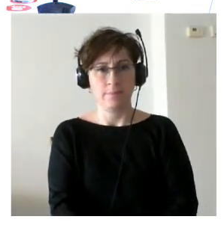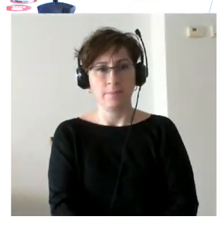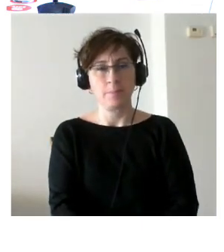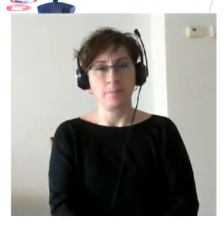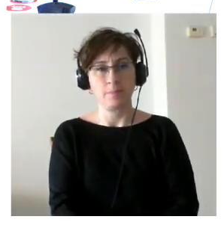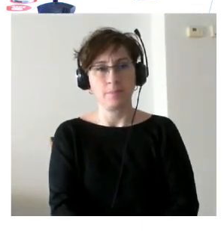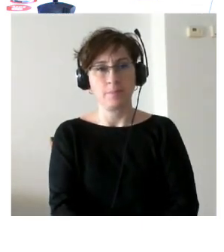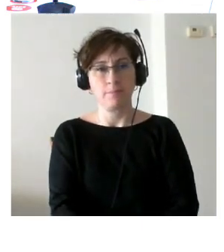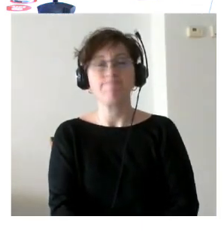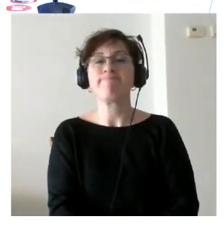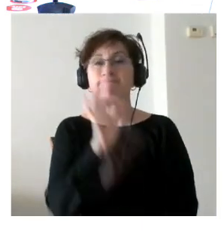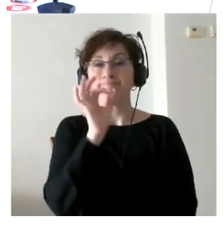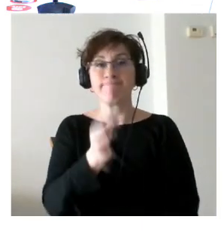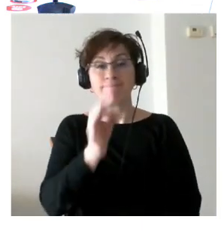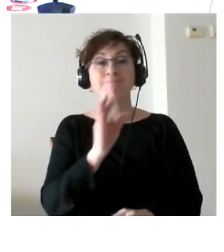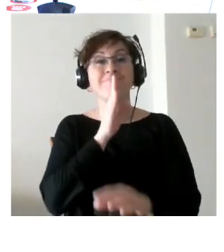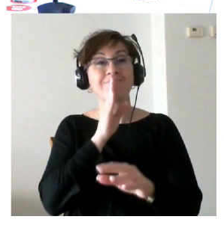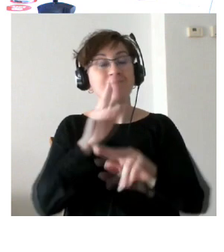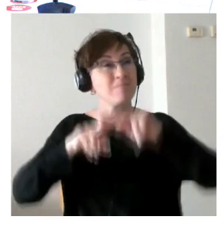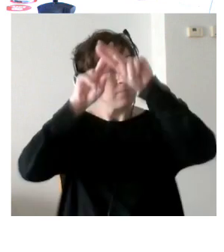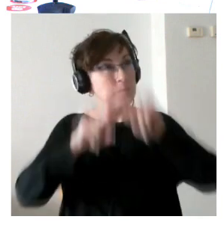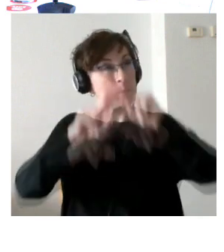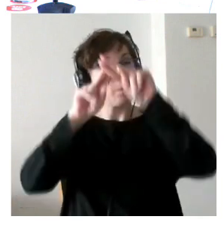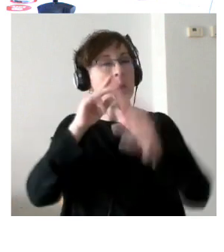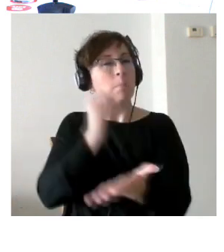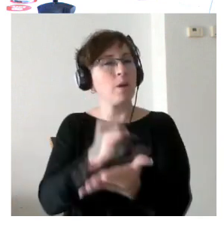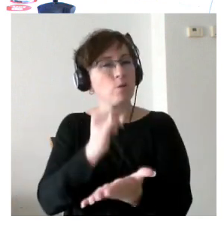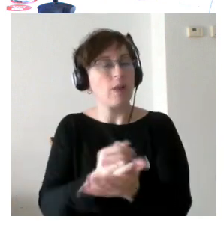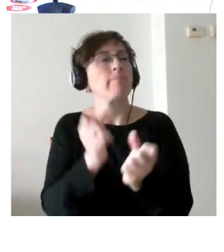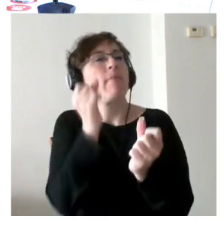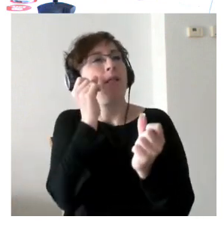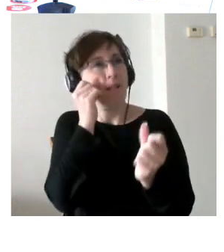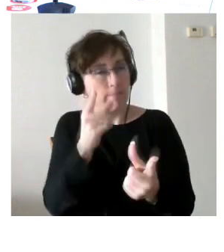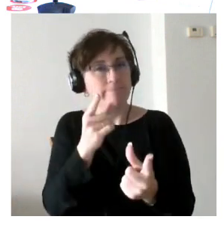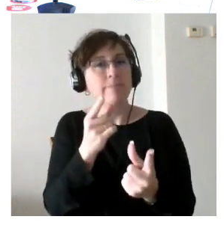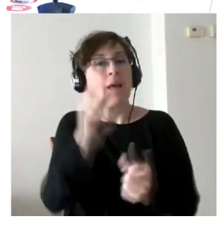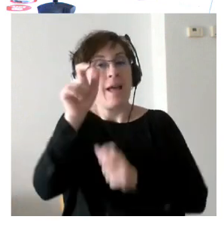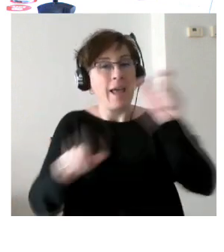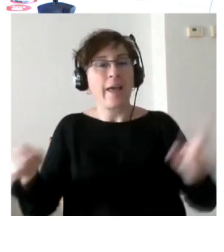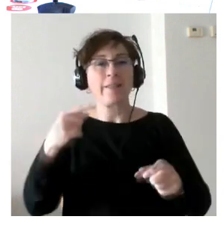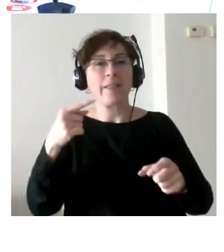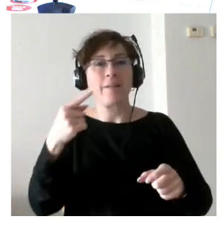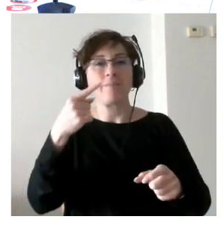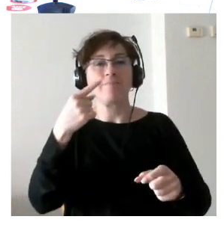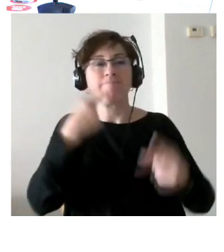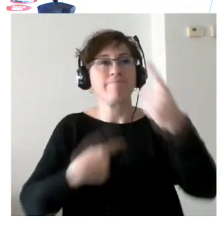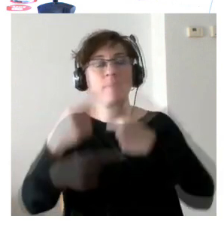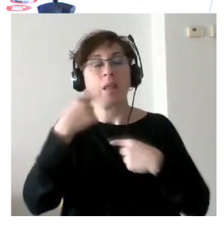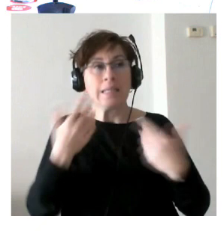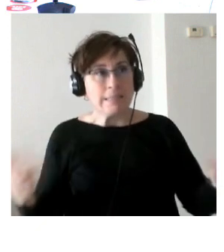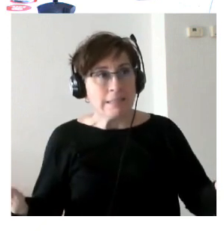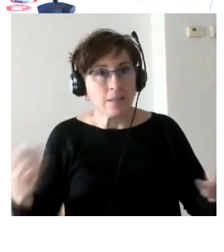necesario durante todo este pilotaje sí que había algunas cosas que la gente decía estamos un poco perdidos ¿no? como no sabemos cómo